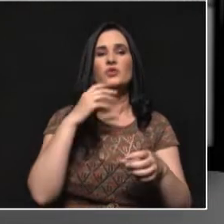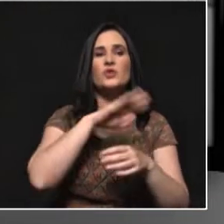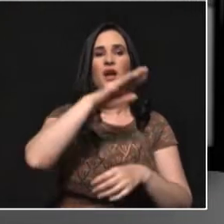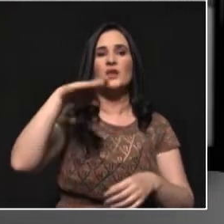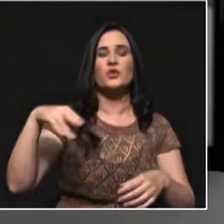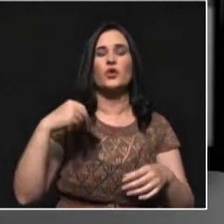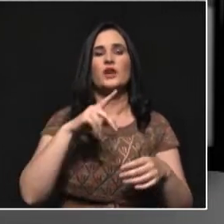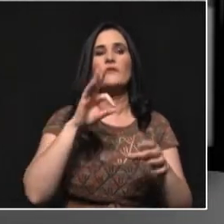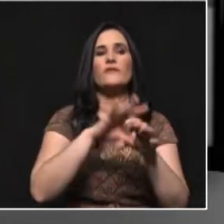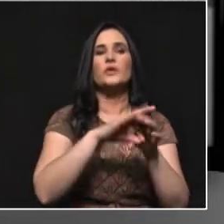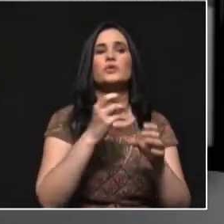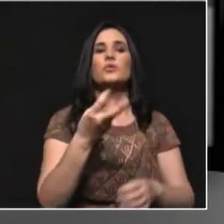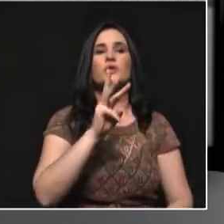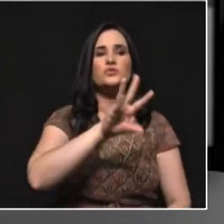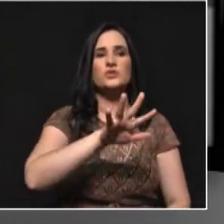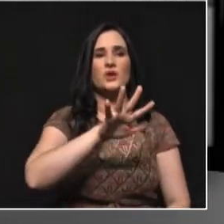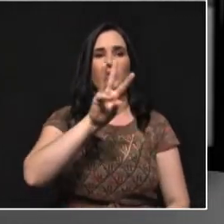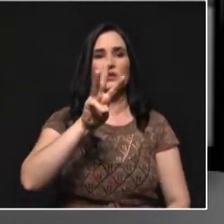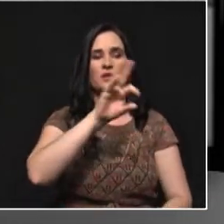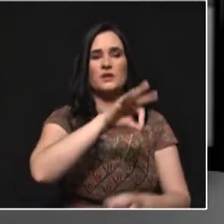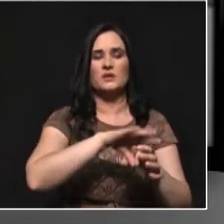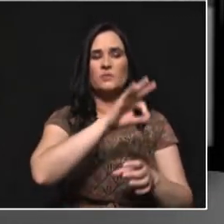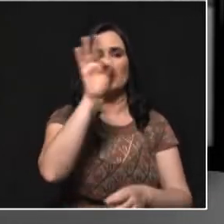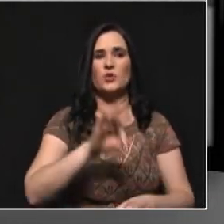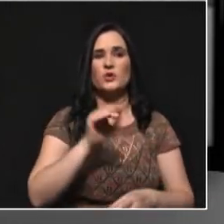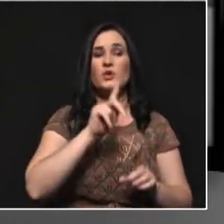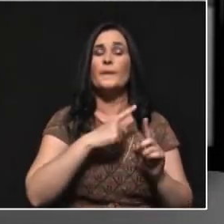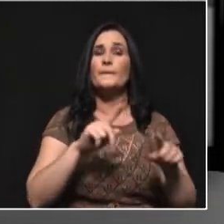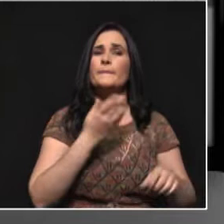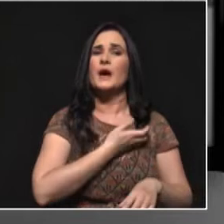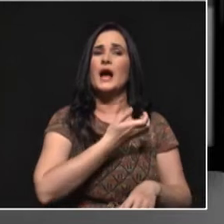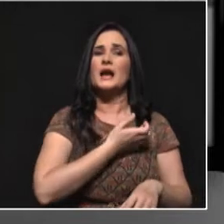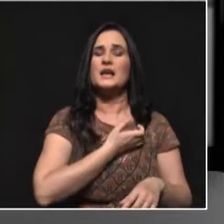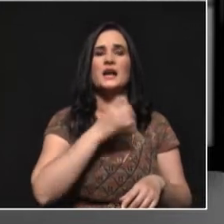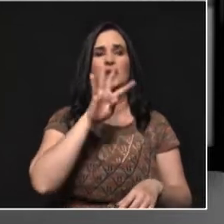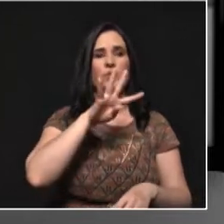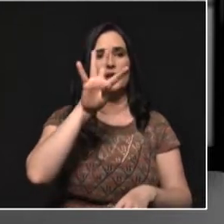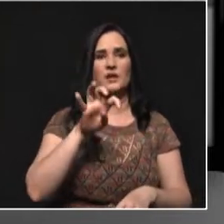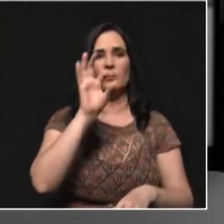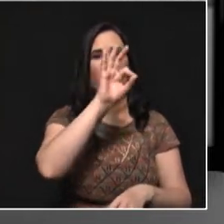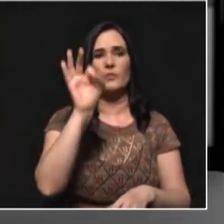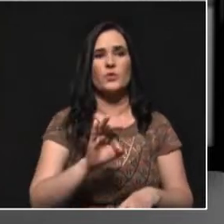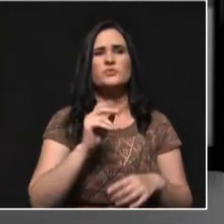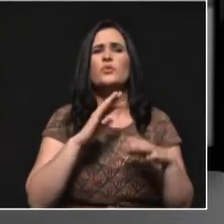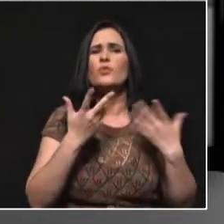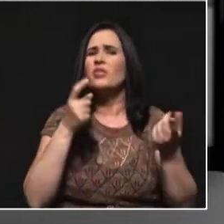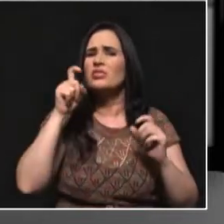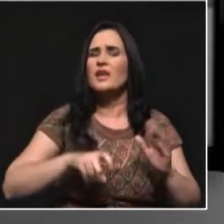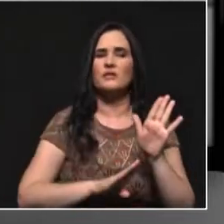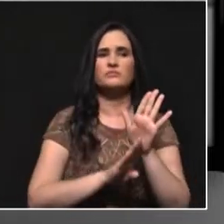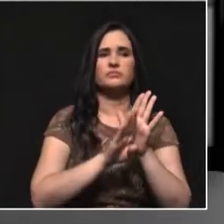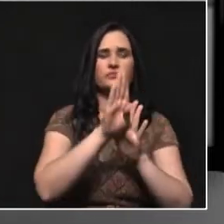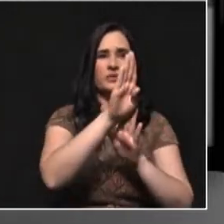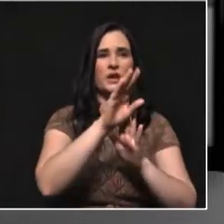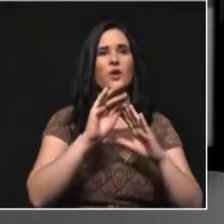53%, para la elección de alcalde de Medellín votamos el 49%. ¿Cómo buscar superar esta cifra?